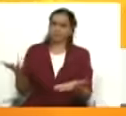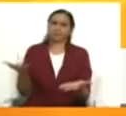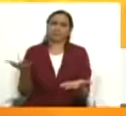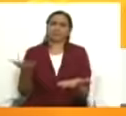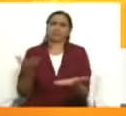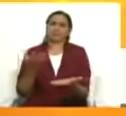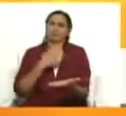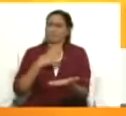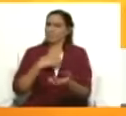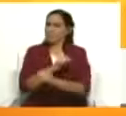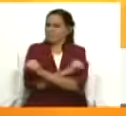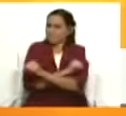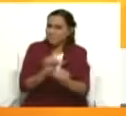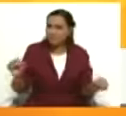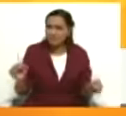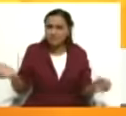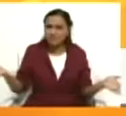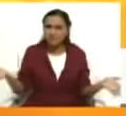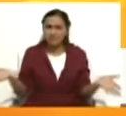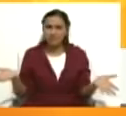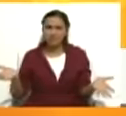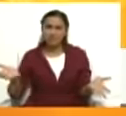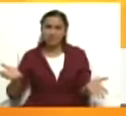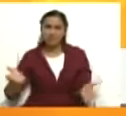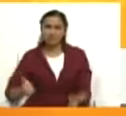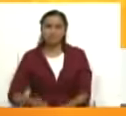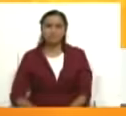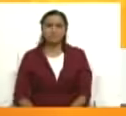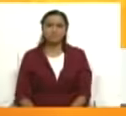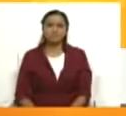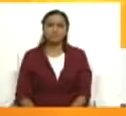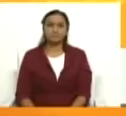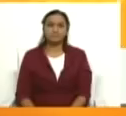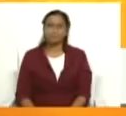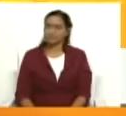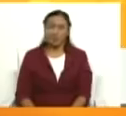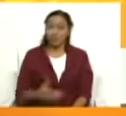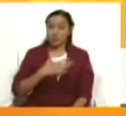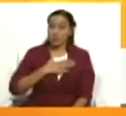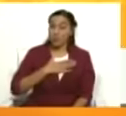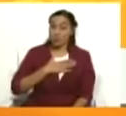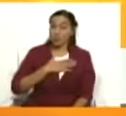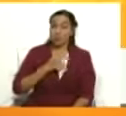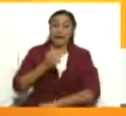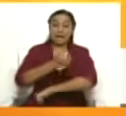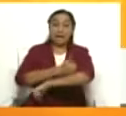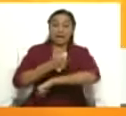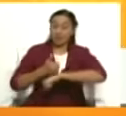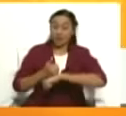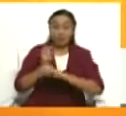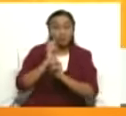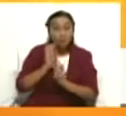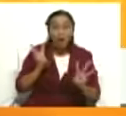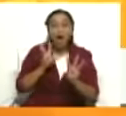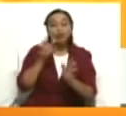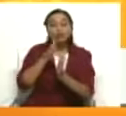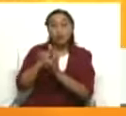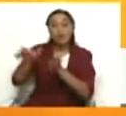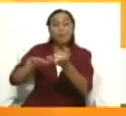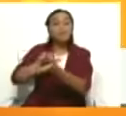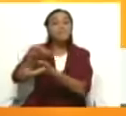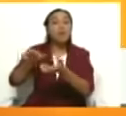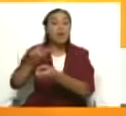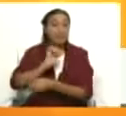donde realmente estamos muy impactados por lo que ocurre en Palestina, hace apenas unas horas,